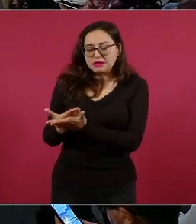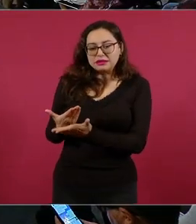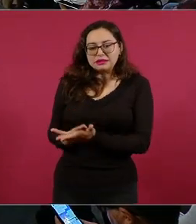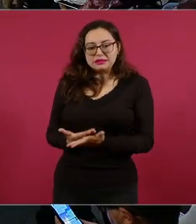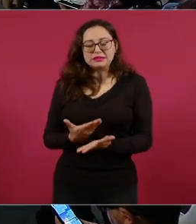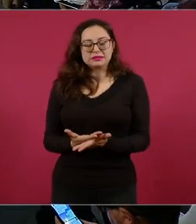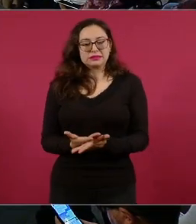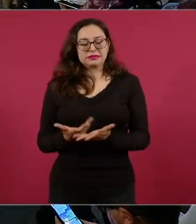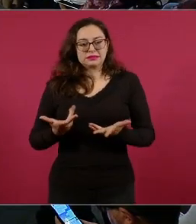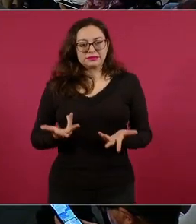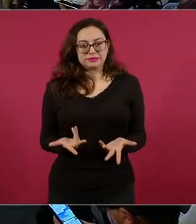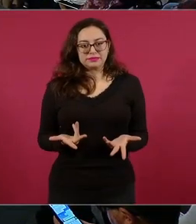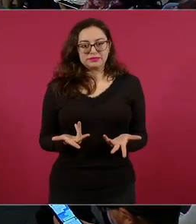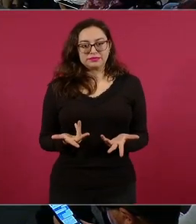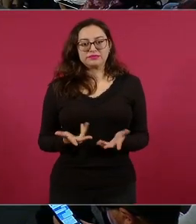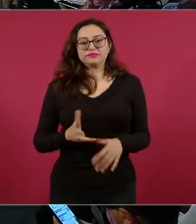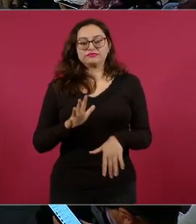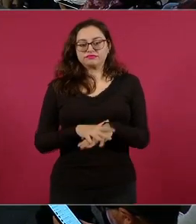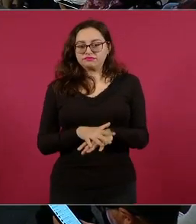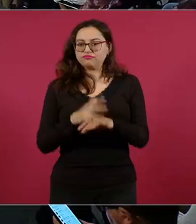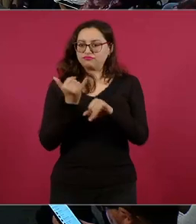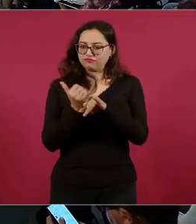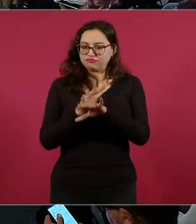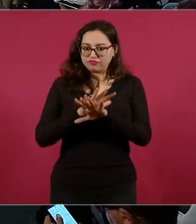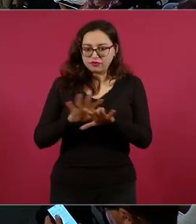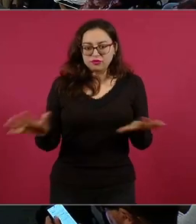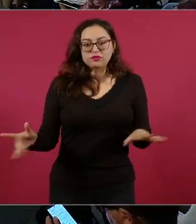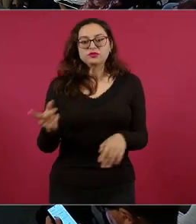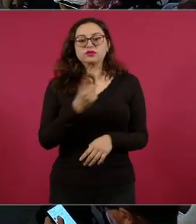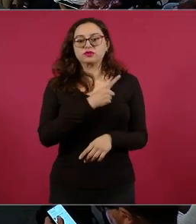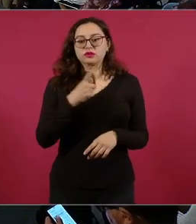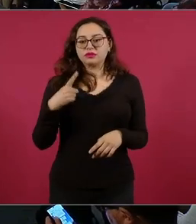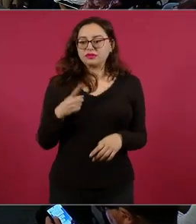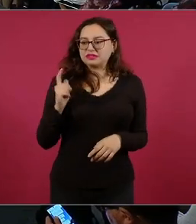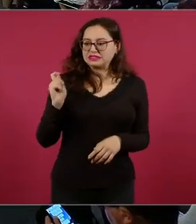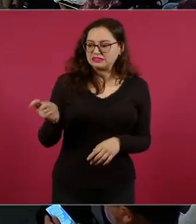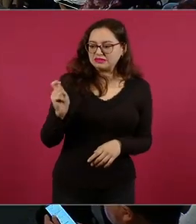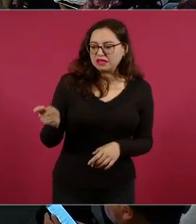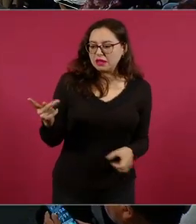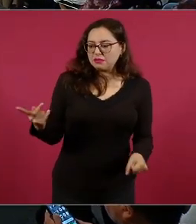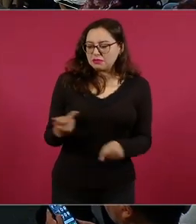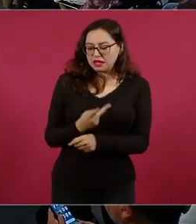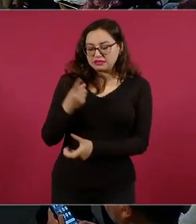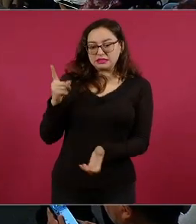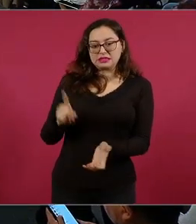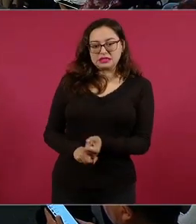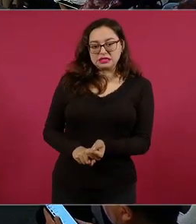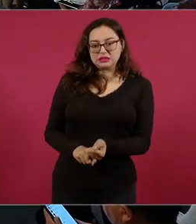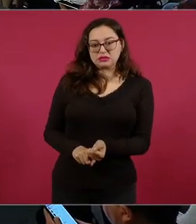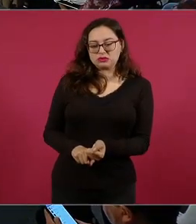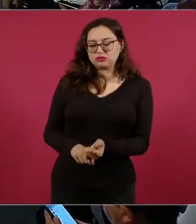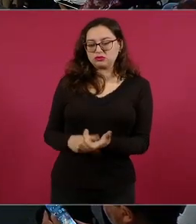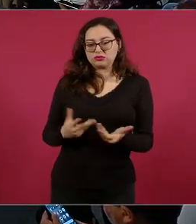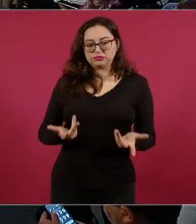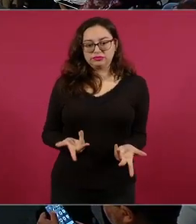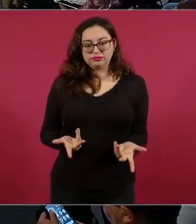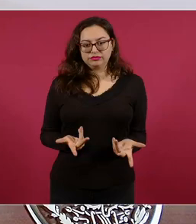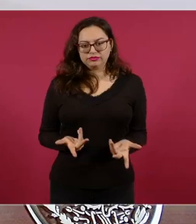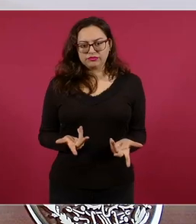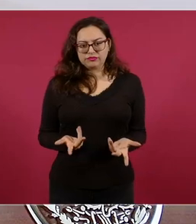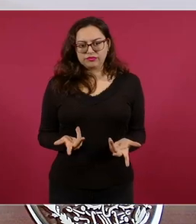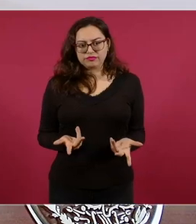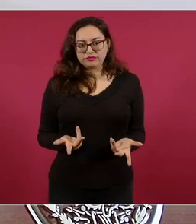tener más información de lo que sucedió en la jornada porque no hay